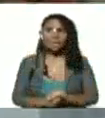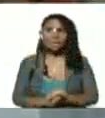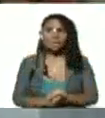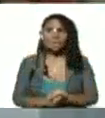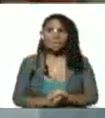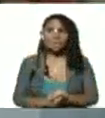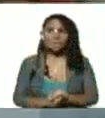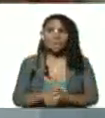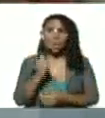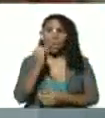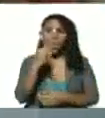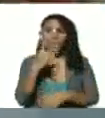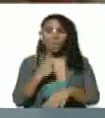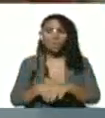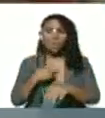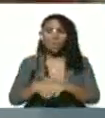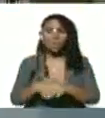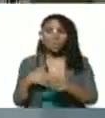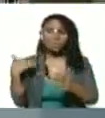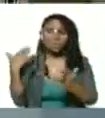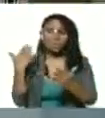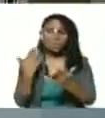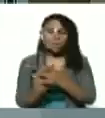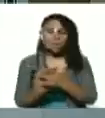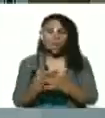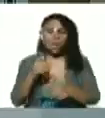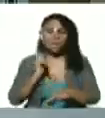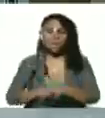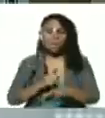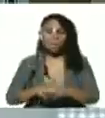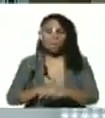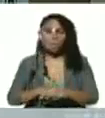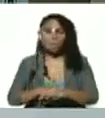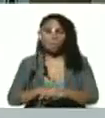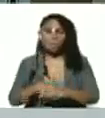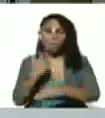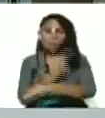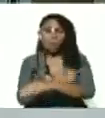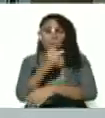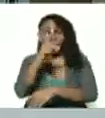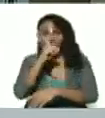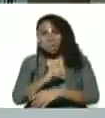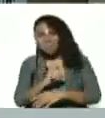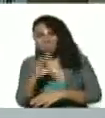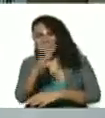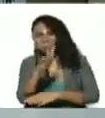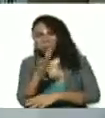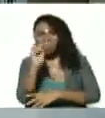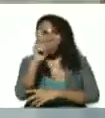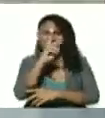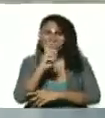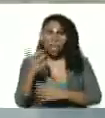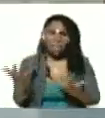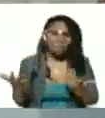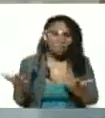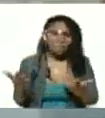¿cuánto durará el efecto de la vacuna? ¿un año? ¿dos años?